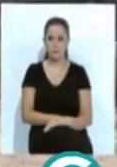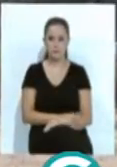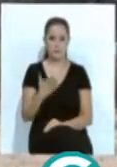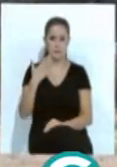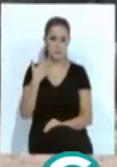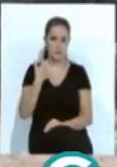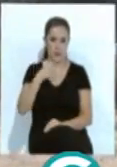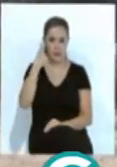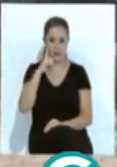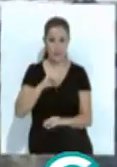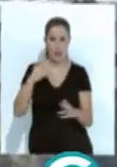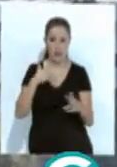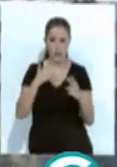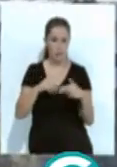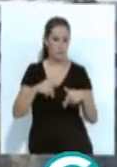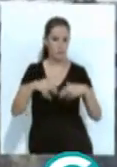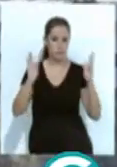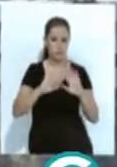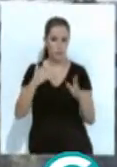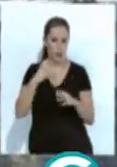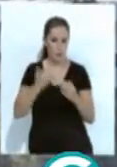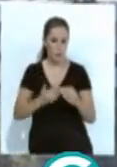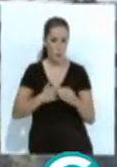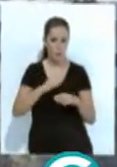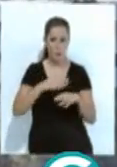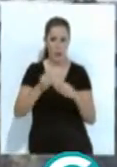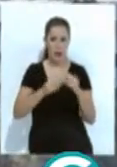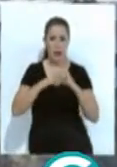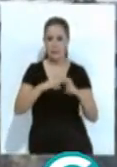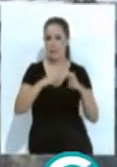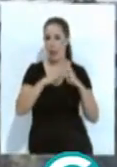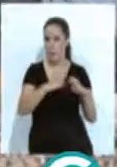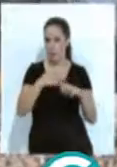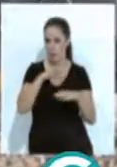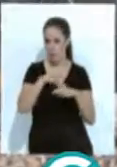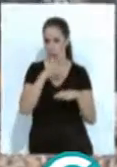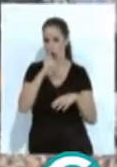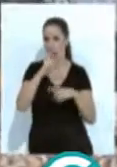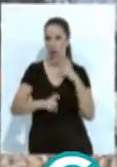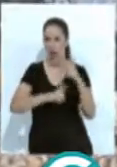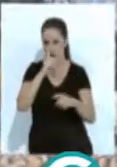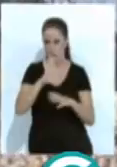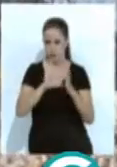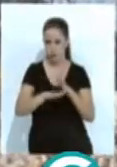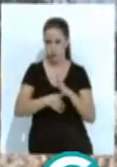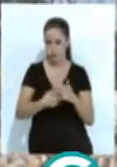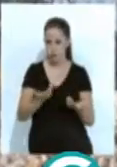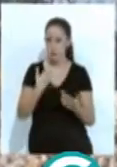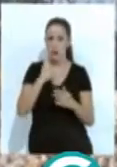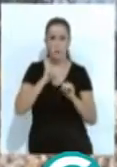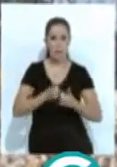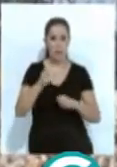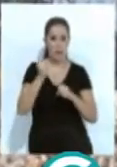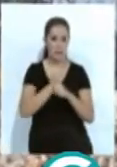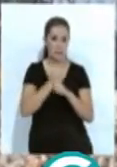Ya se ha desbloqueado una de las obras fundamentales para la puesta en servicio del tren tranvía que lleva años de retraso. Comienzan los